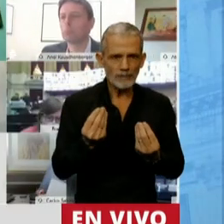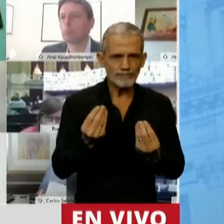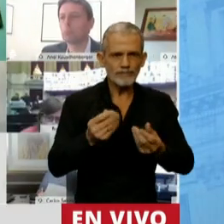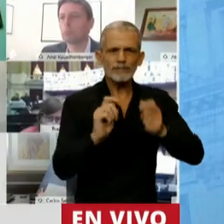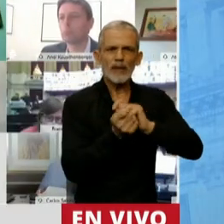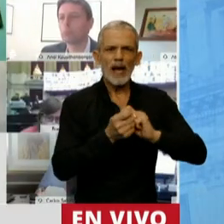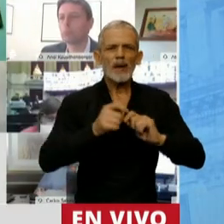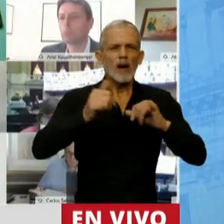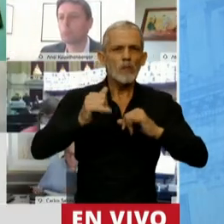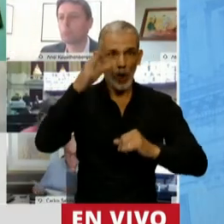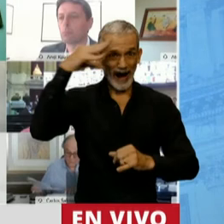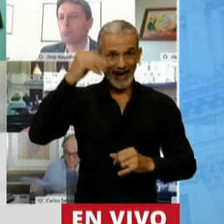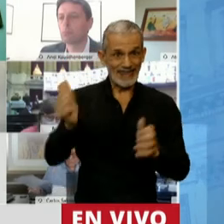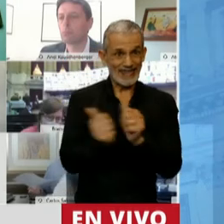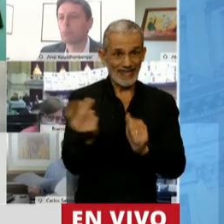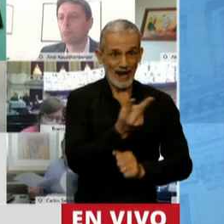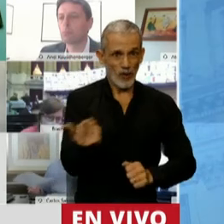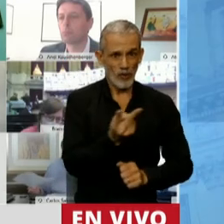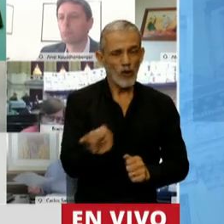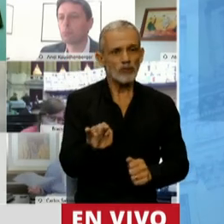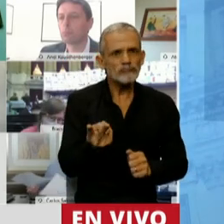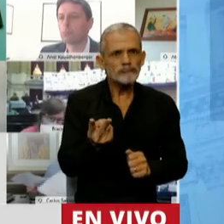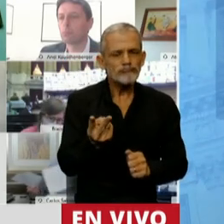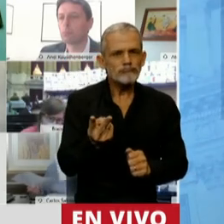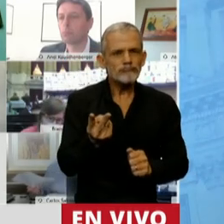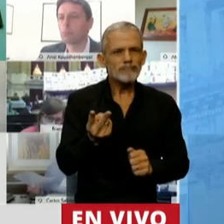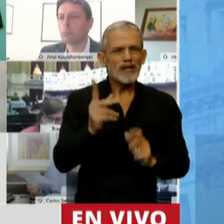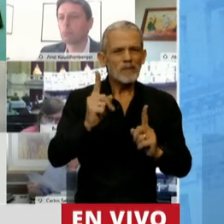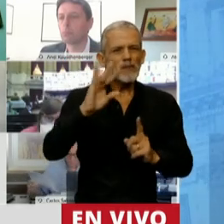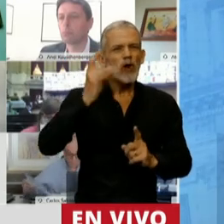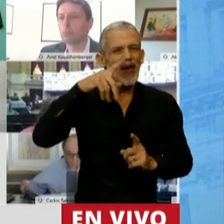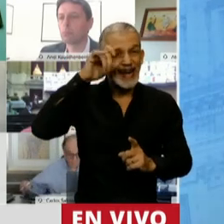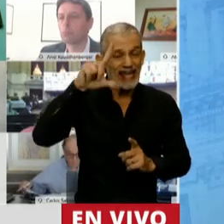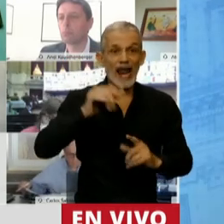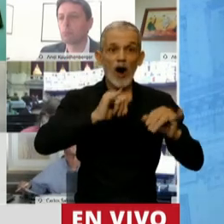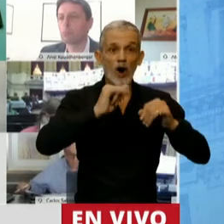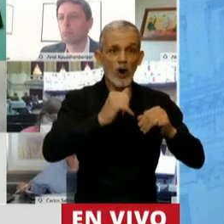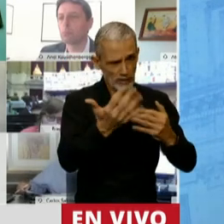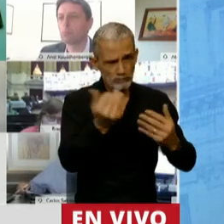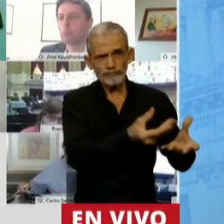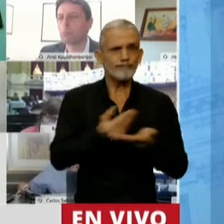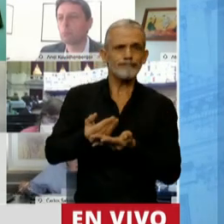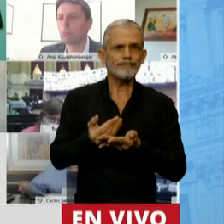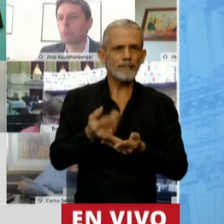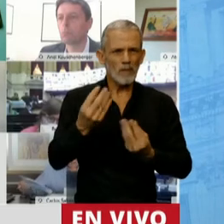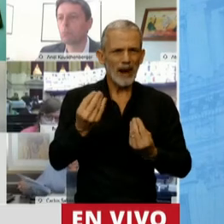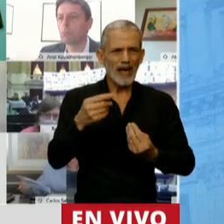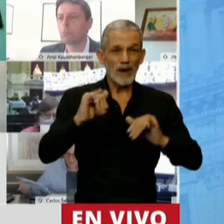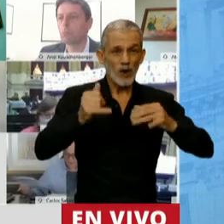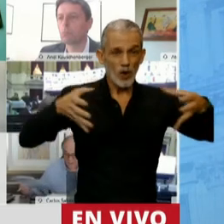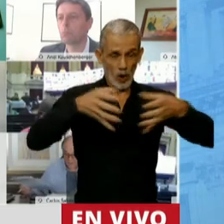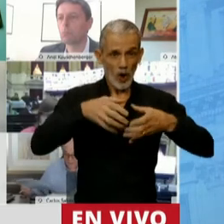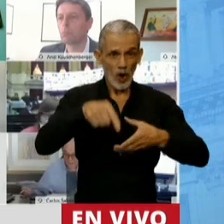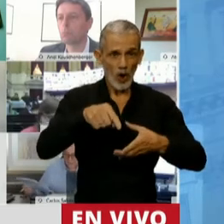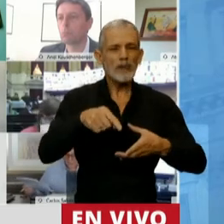generacional con Cristina y poniendo, como decía Daniela, a los jóvenes en el centro de la escena para que este que